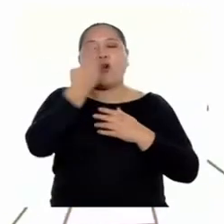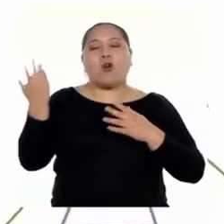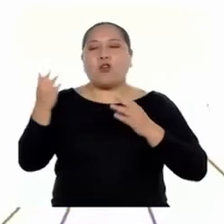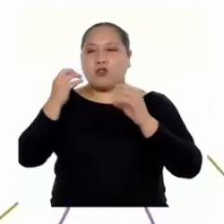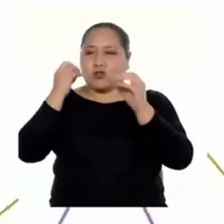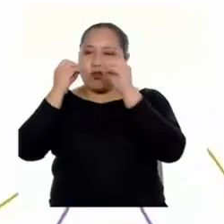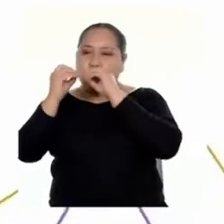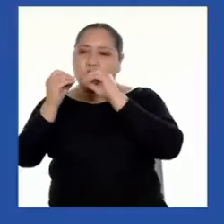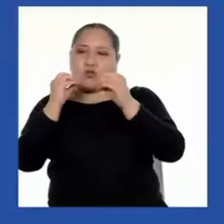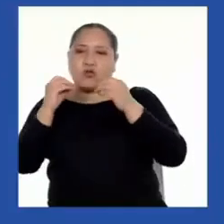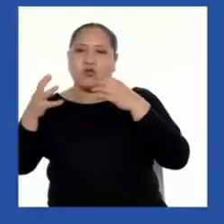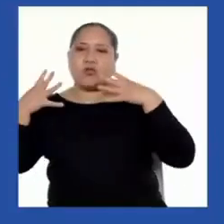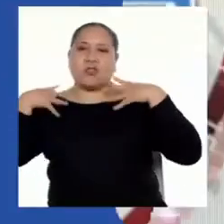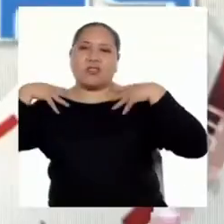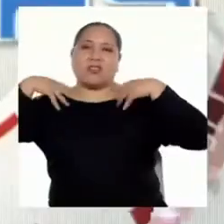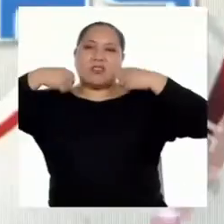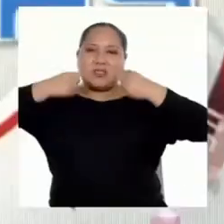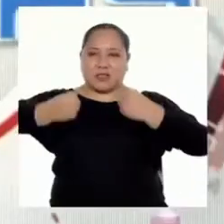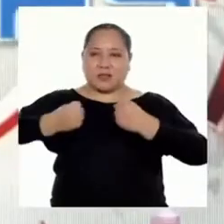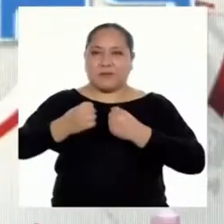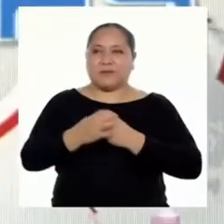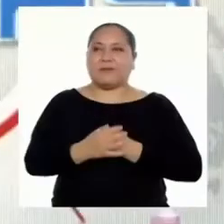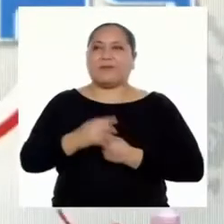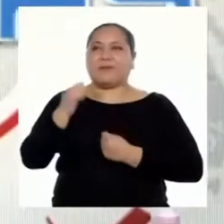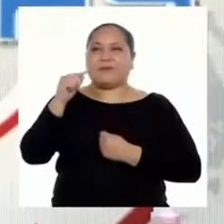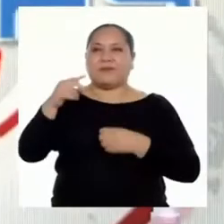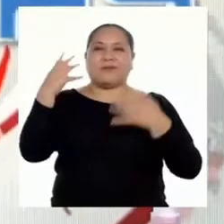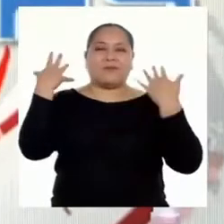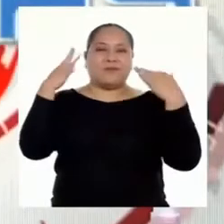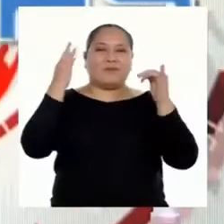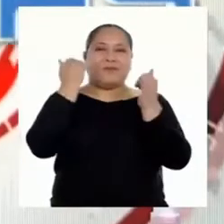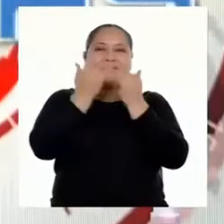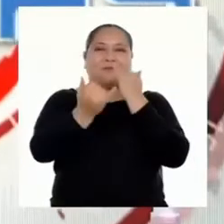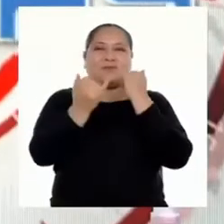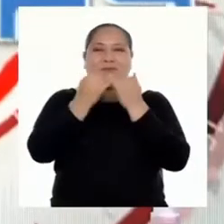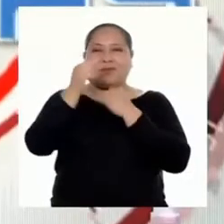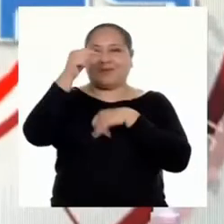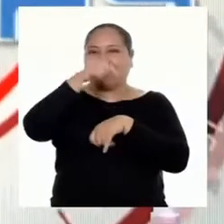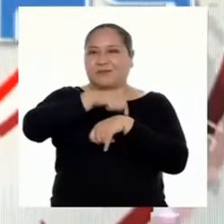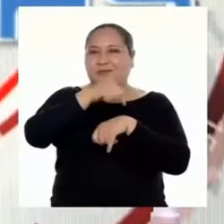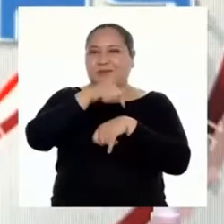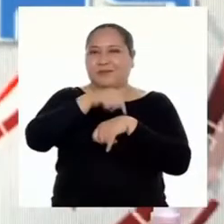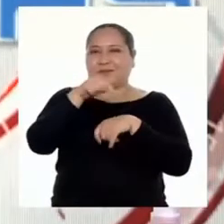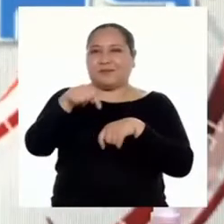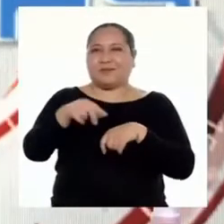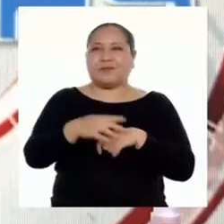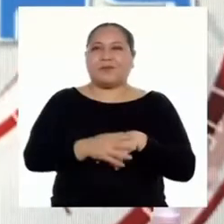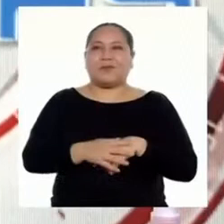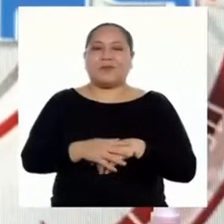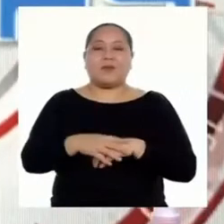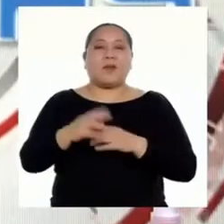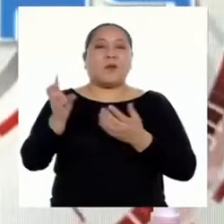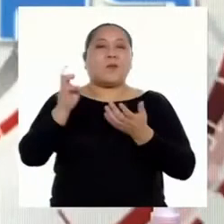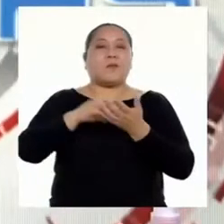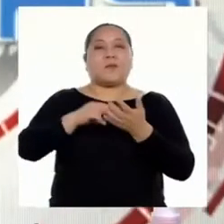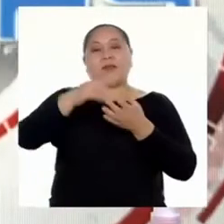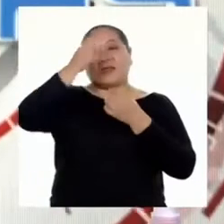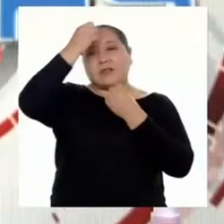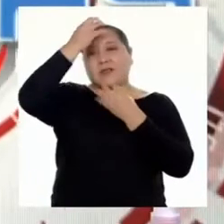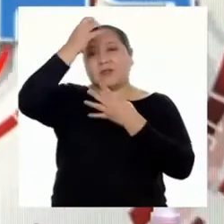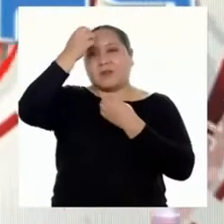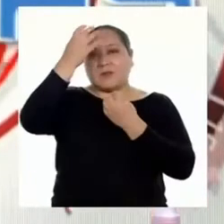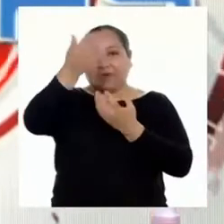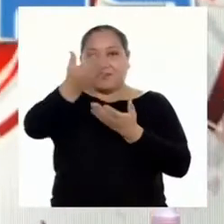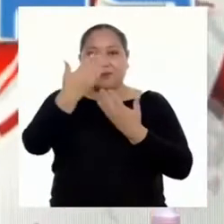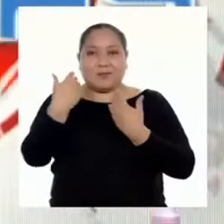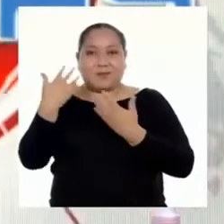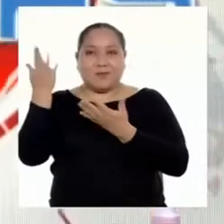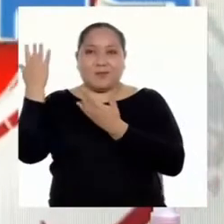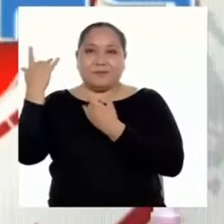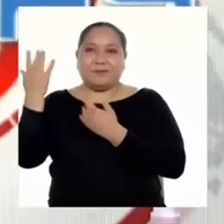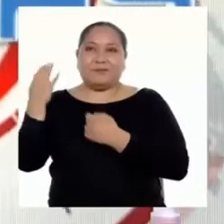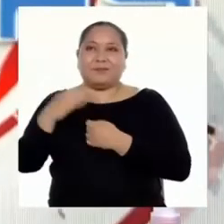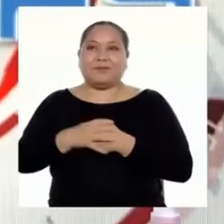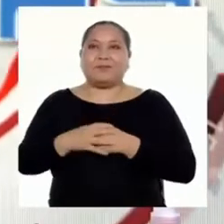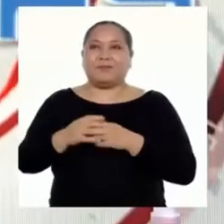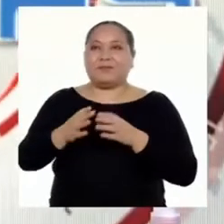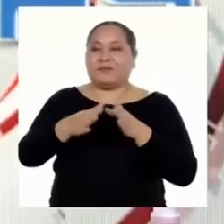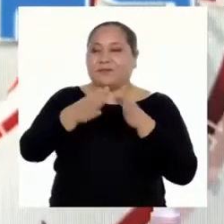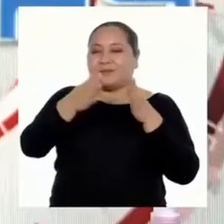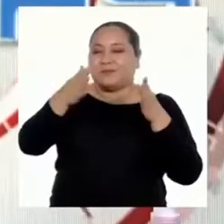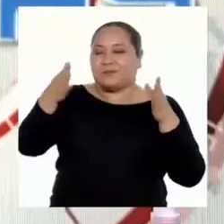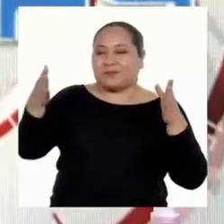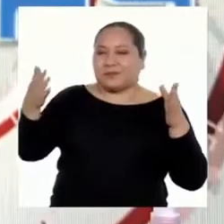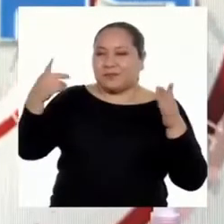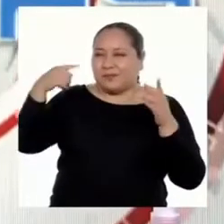respuesta sanitaria. Eso ha sido todo por el momento. Para más información, las y los esperamos en la